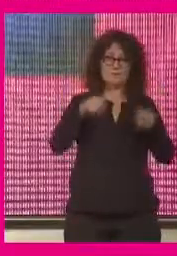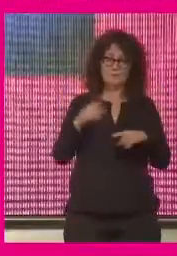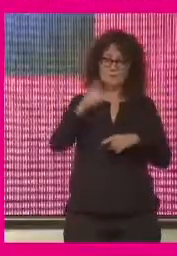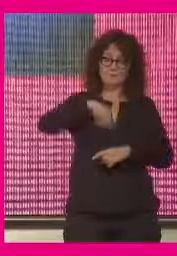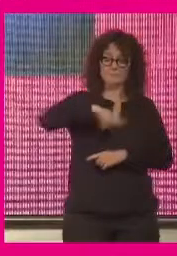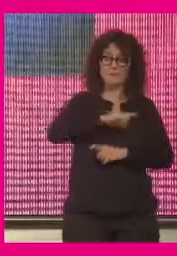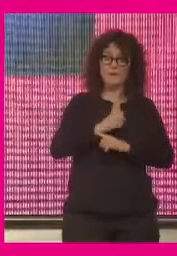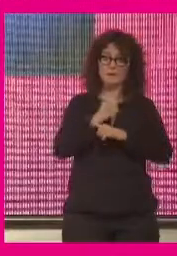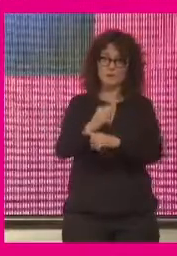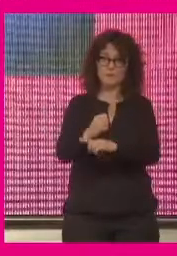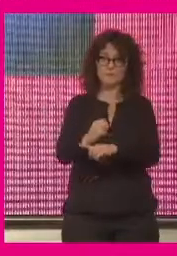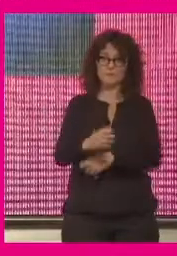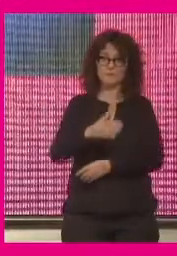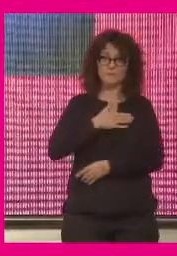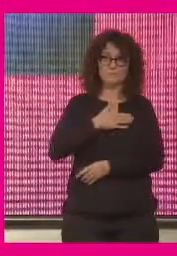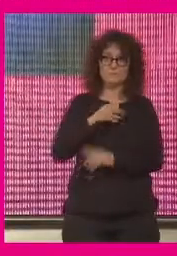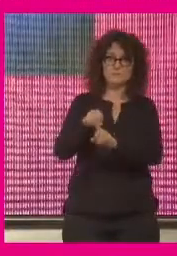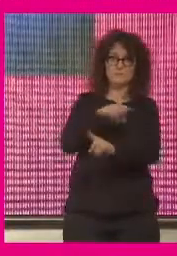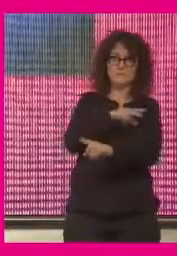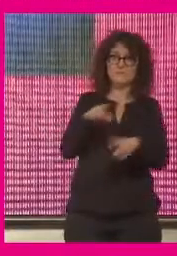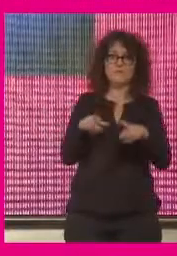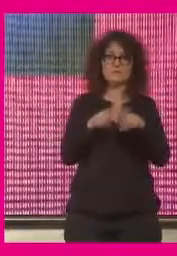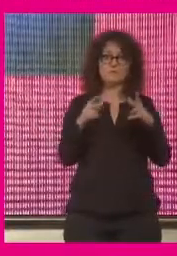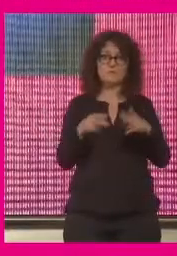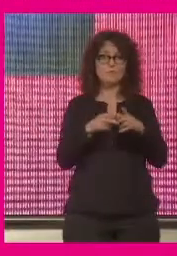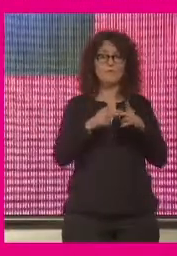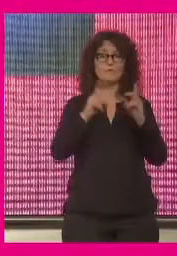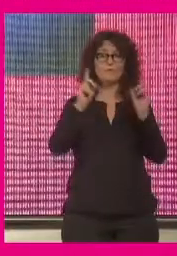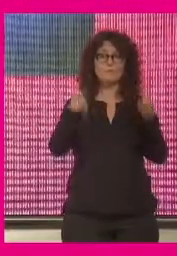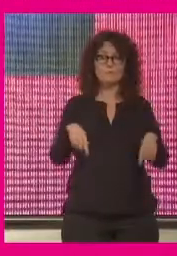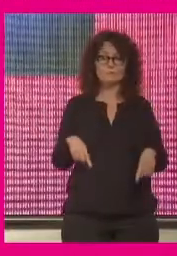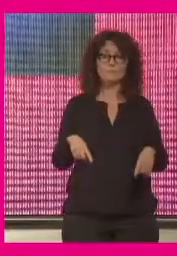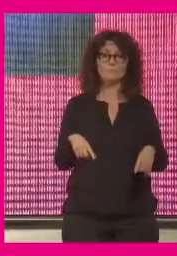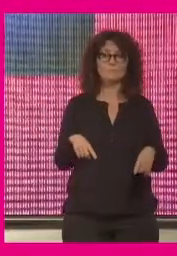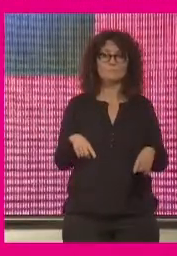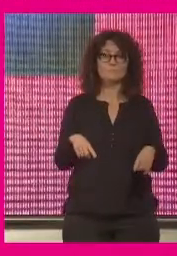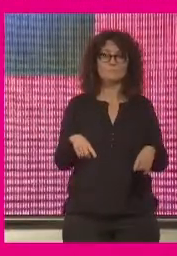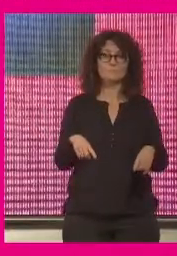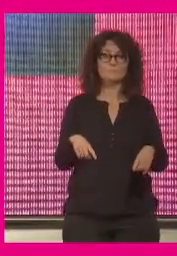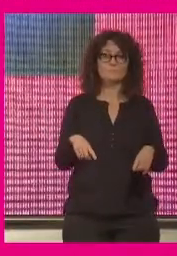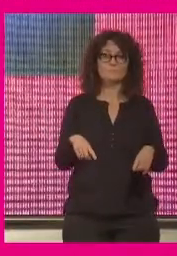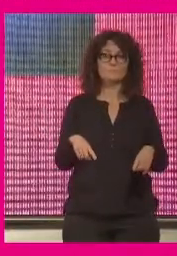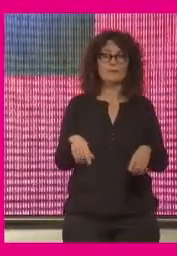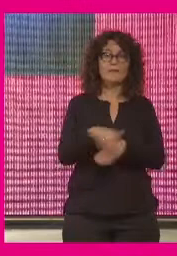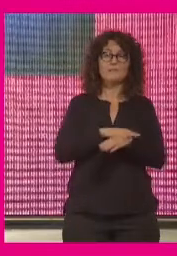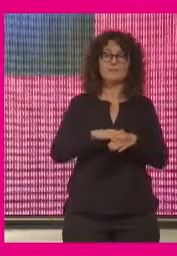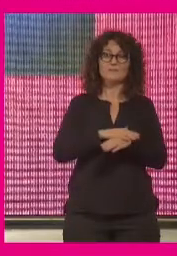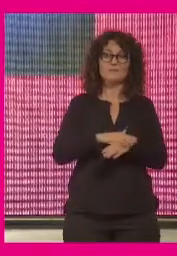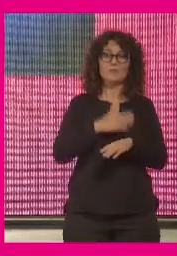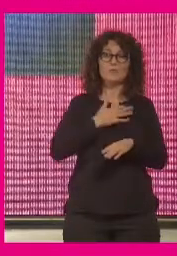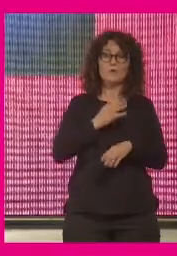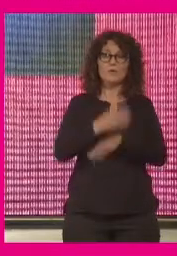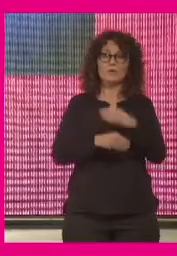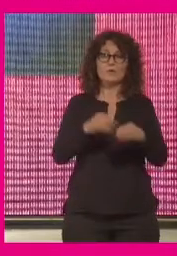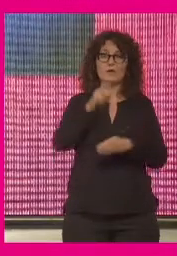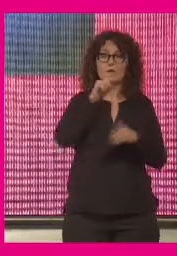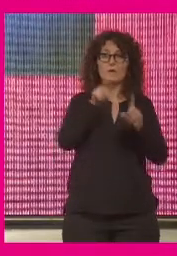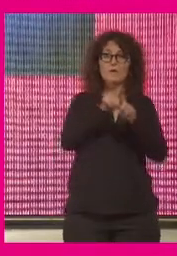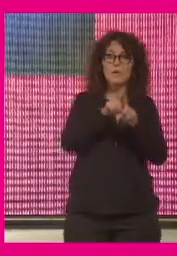eso para mí desde una perspectiva social y sobre todo lo que podemos hacer desde la administración es catalizar